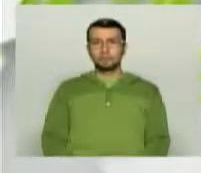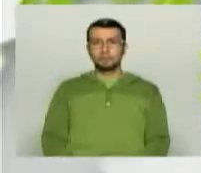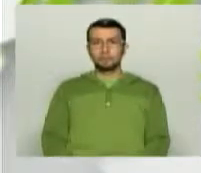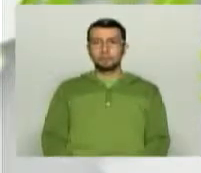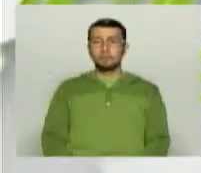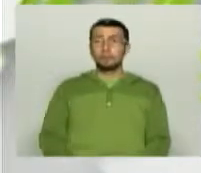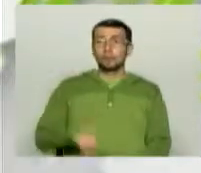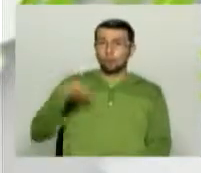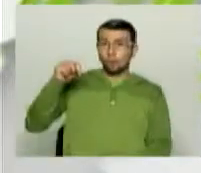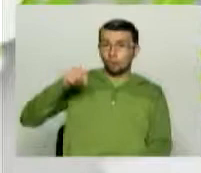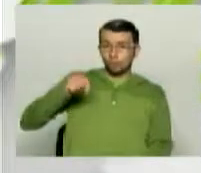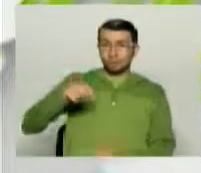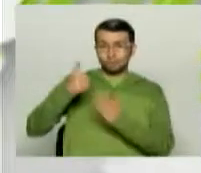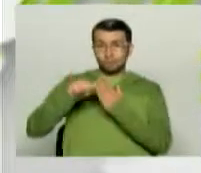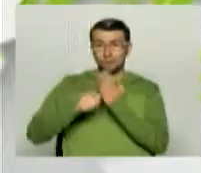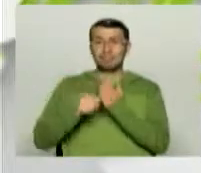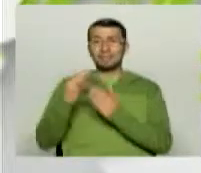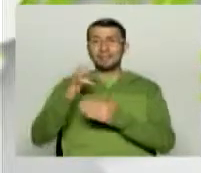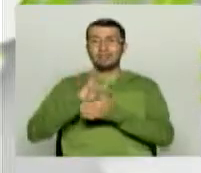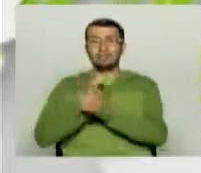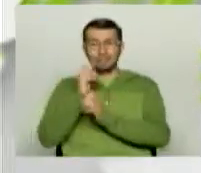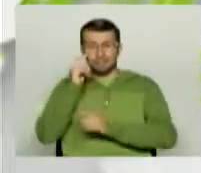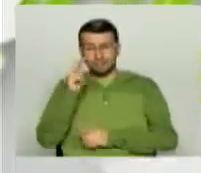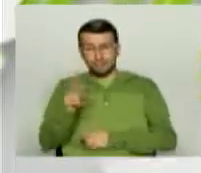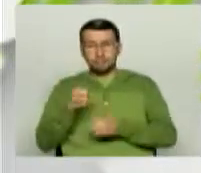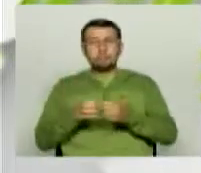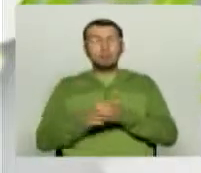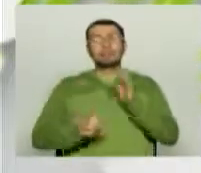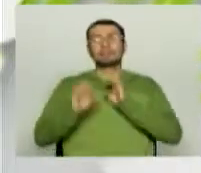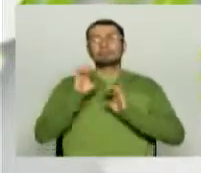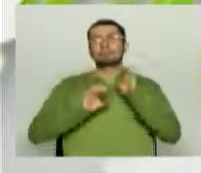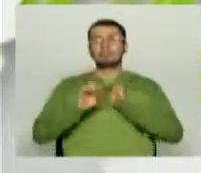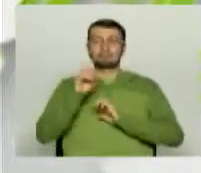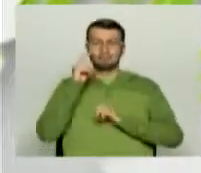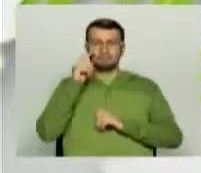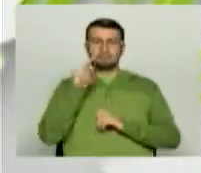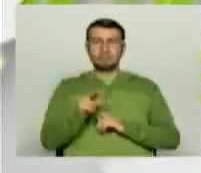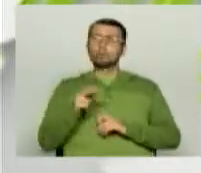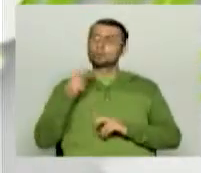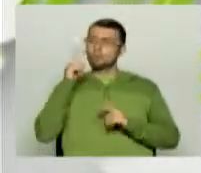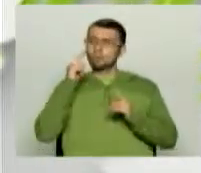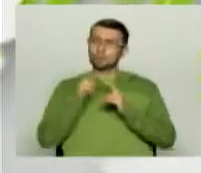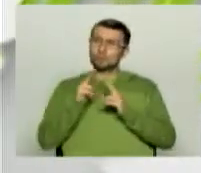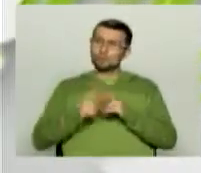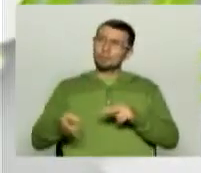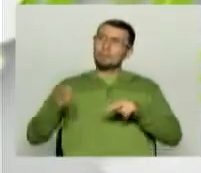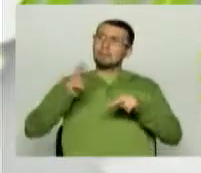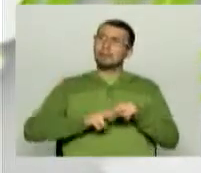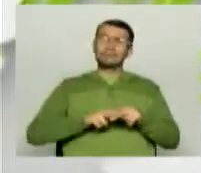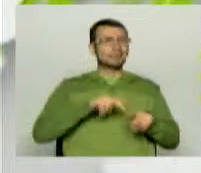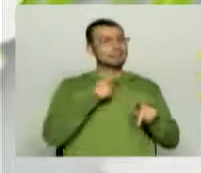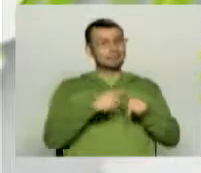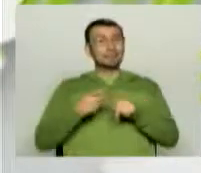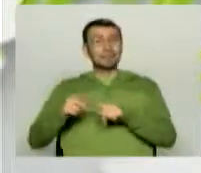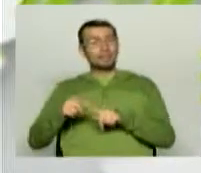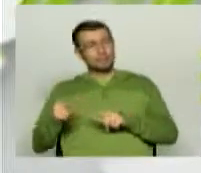Hoy en nuestro programa Telecafé TV, la Defensoría del Televidente, conoceremos más acerca de las diferentes herramientas que se utilizan en